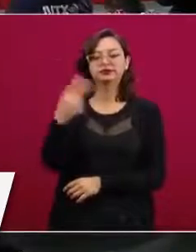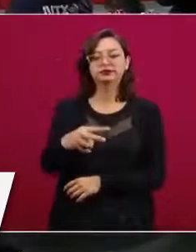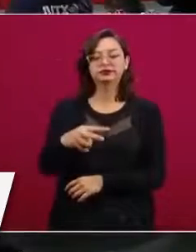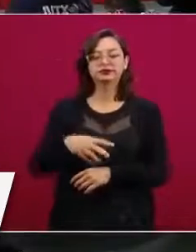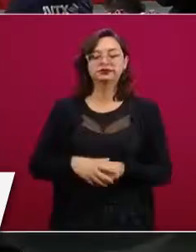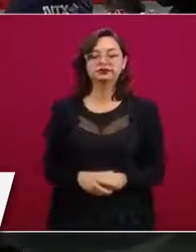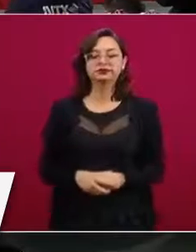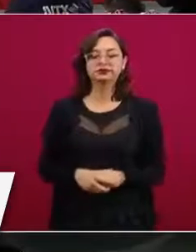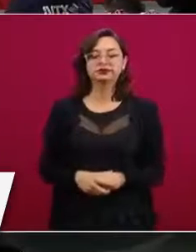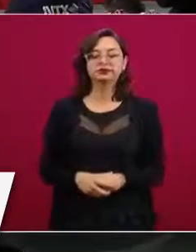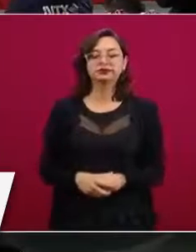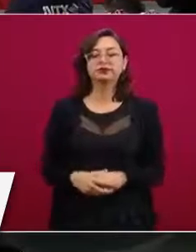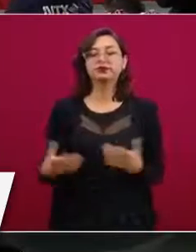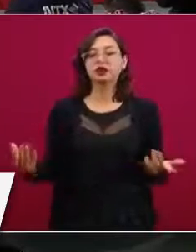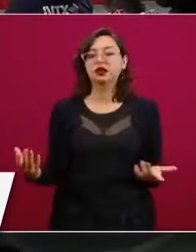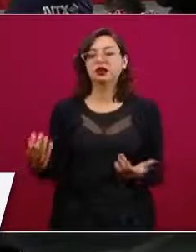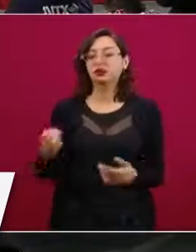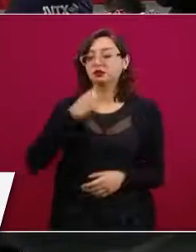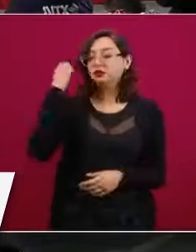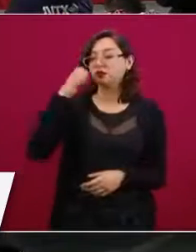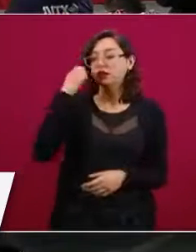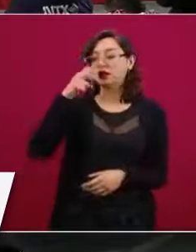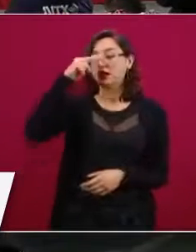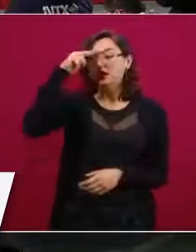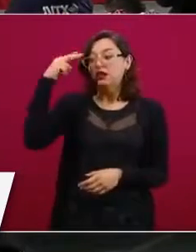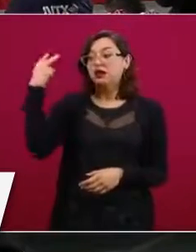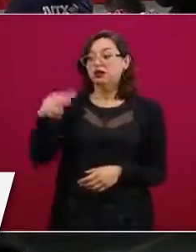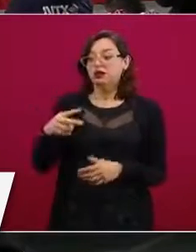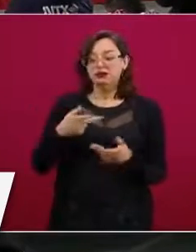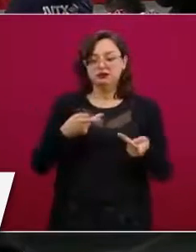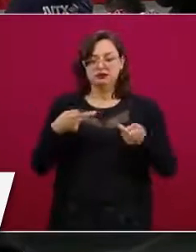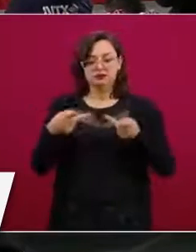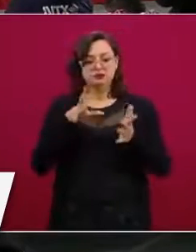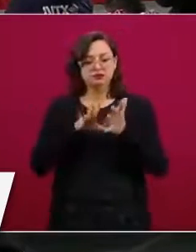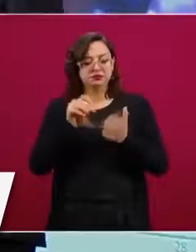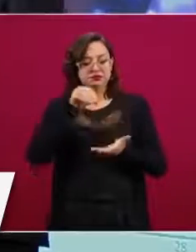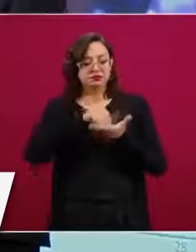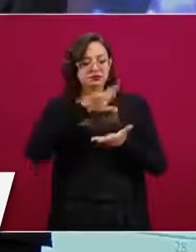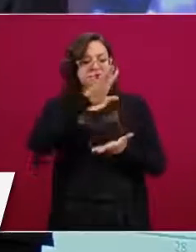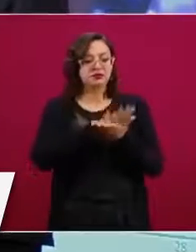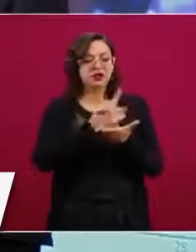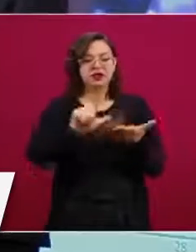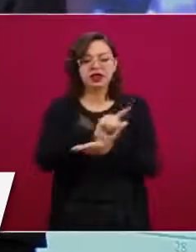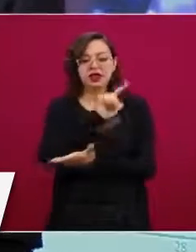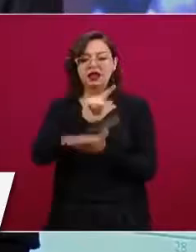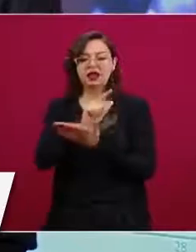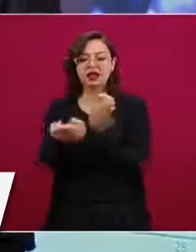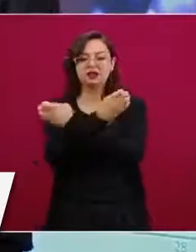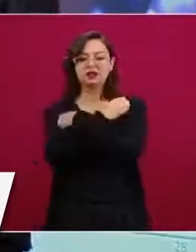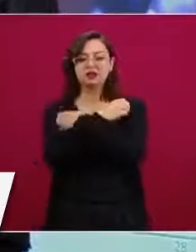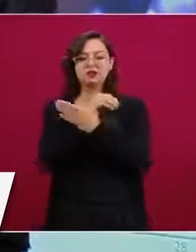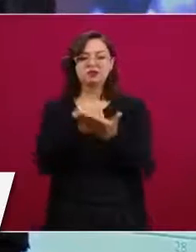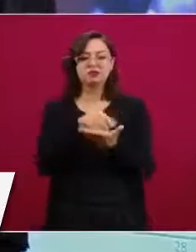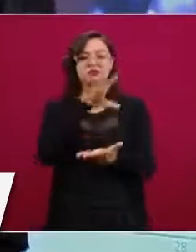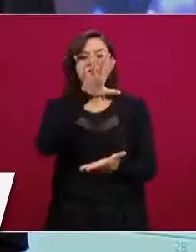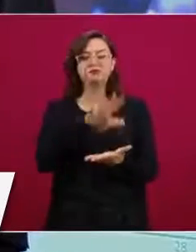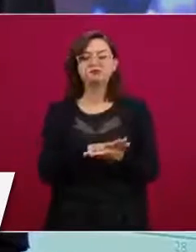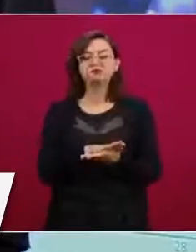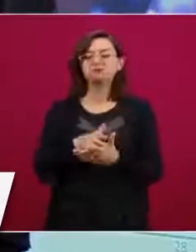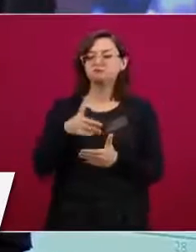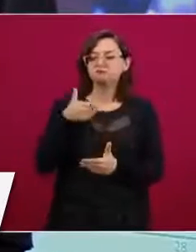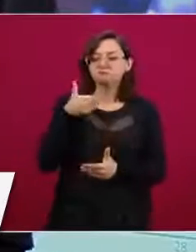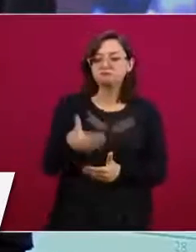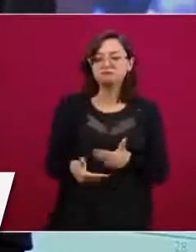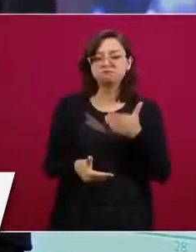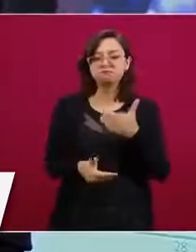La nueva escuela mexicana que trazó usted, señor presidente, en su iniciativa constitucional y en las leyes educativas secundarias está construyéndose